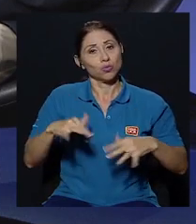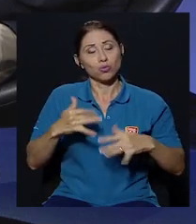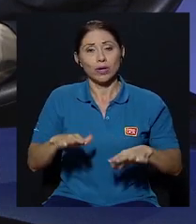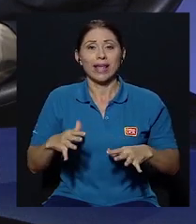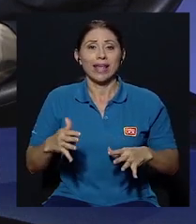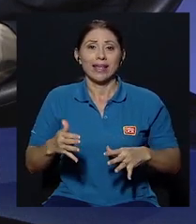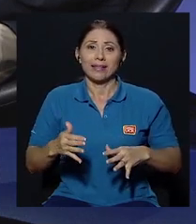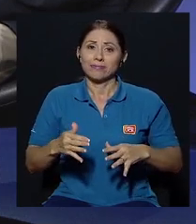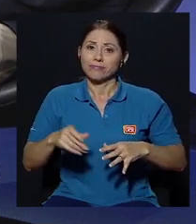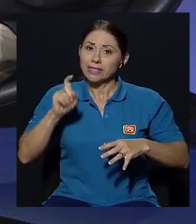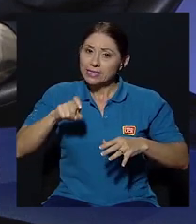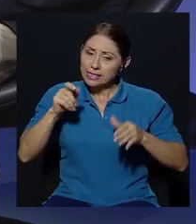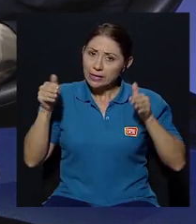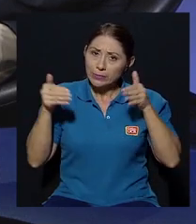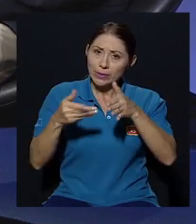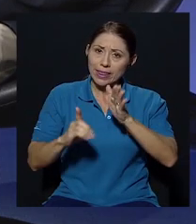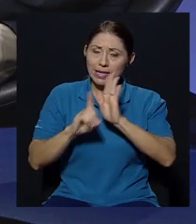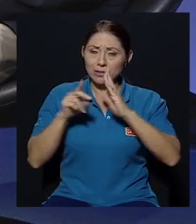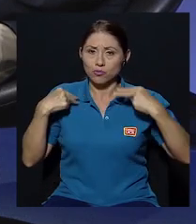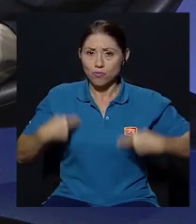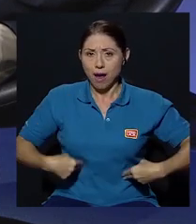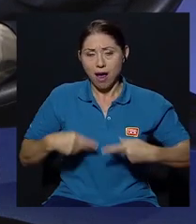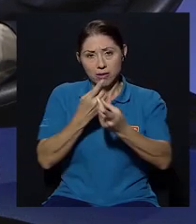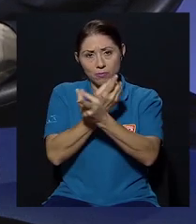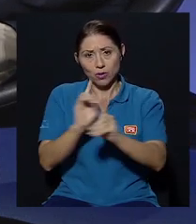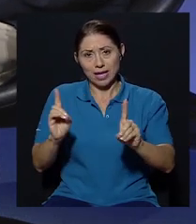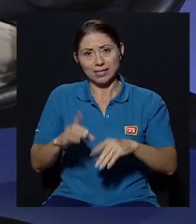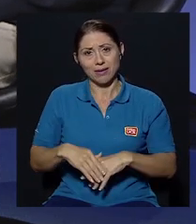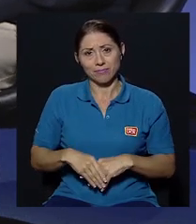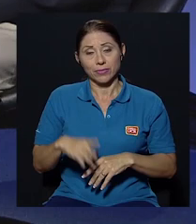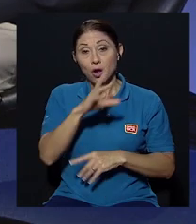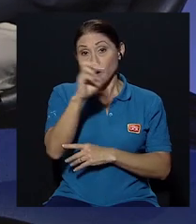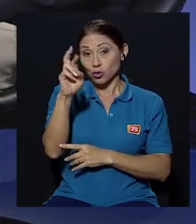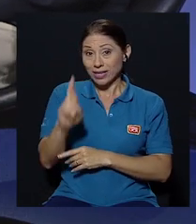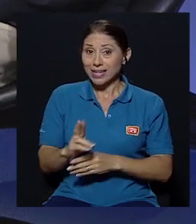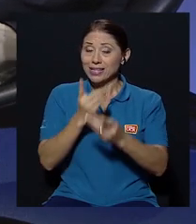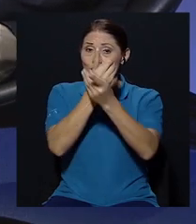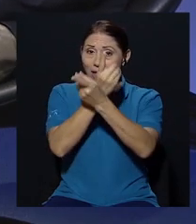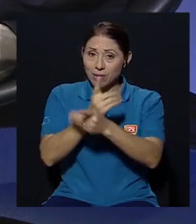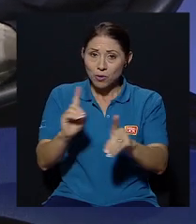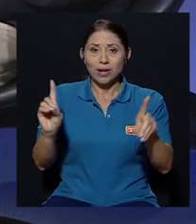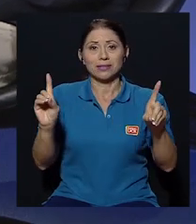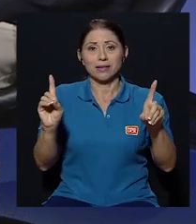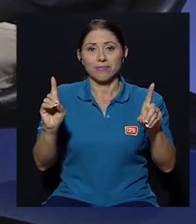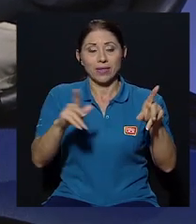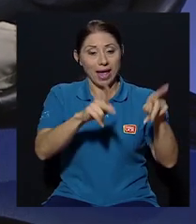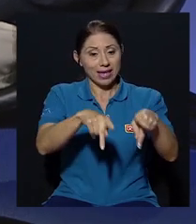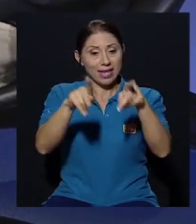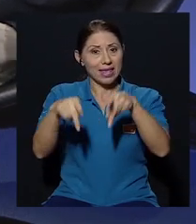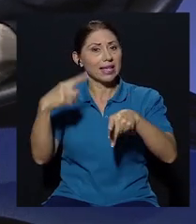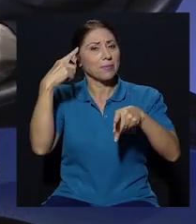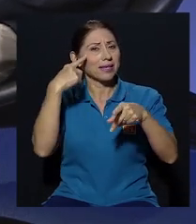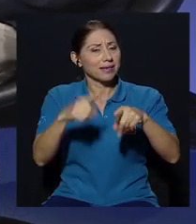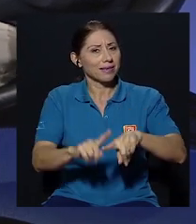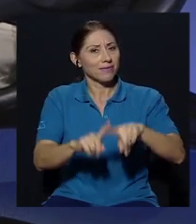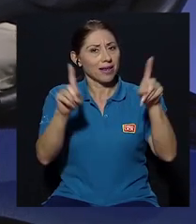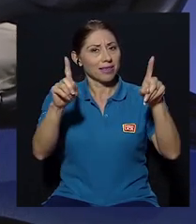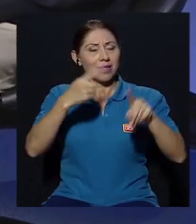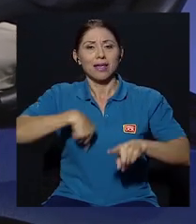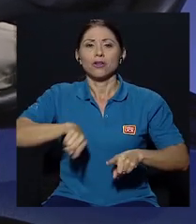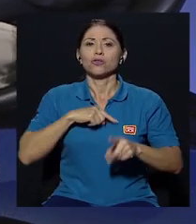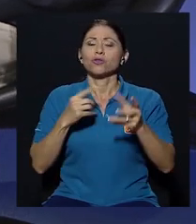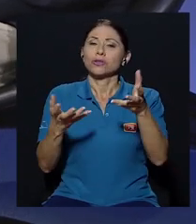enorme en términos de derechos humanos de democracia Costa Rica es una democracia hay gente que piensa diferente entonces nuestra